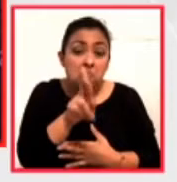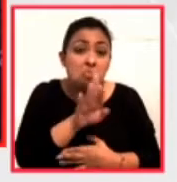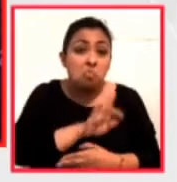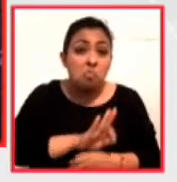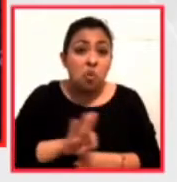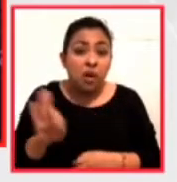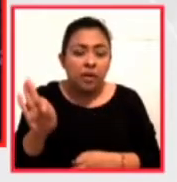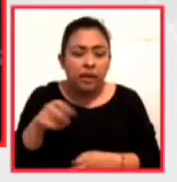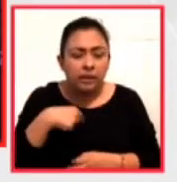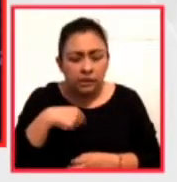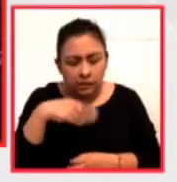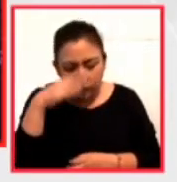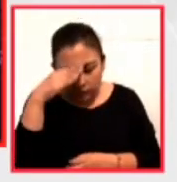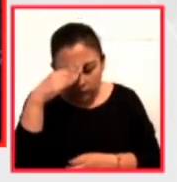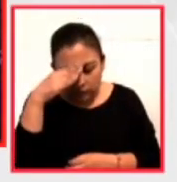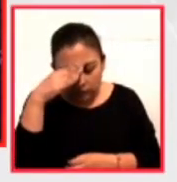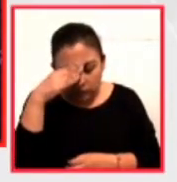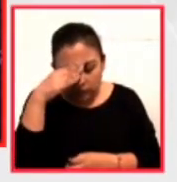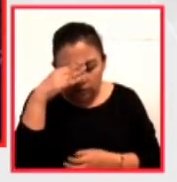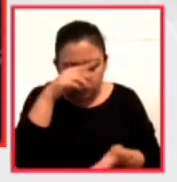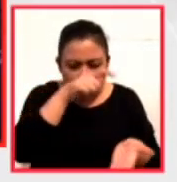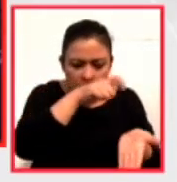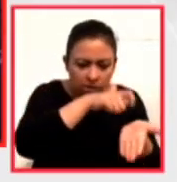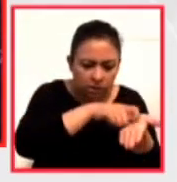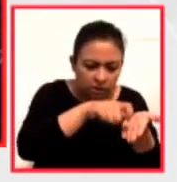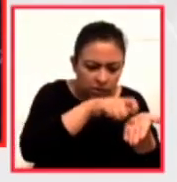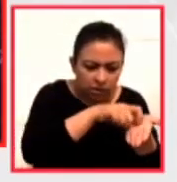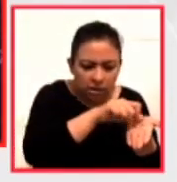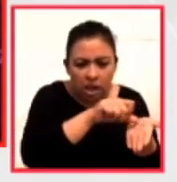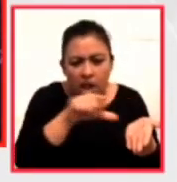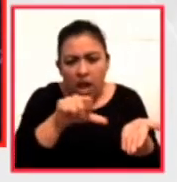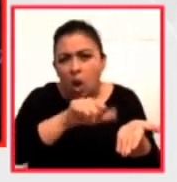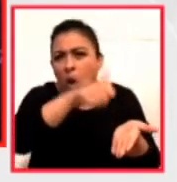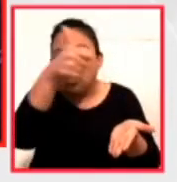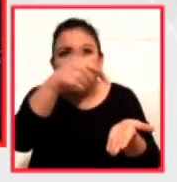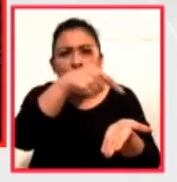pensar, escritura hacia alguna otra parte.